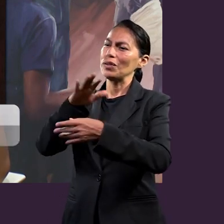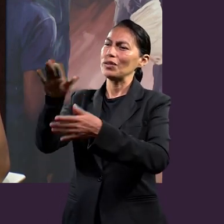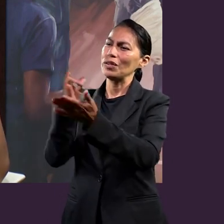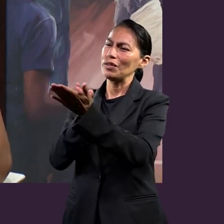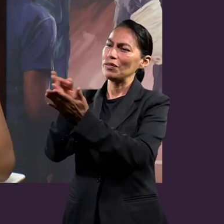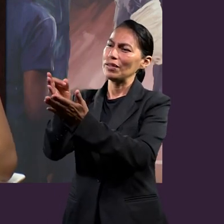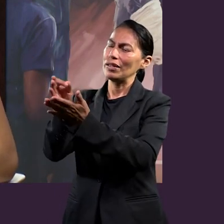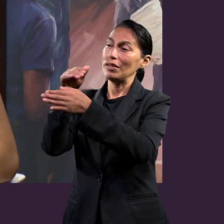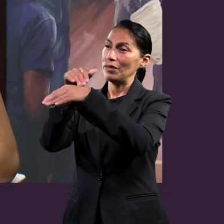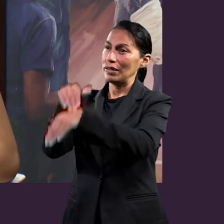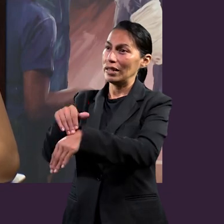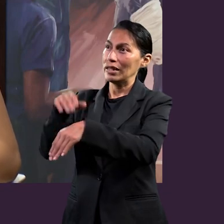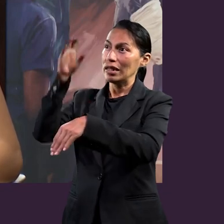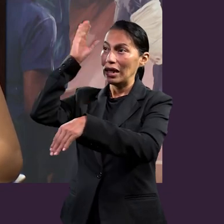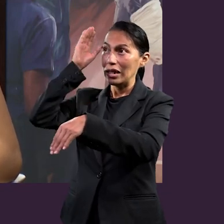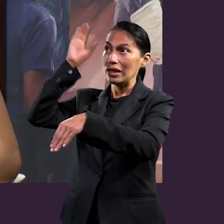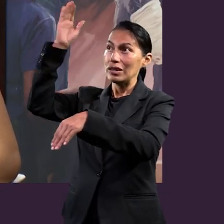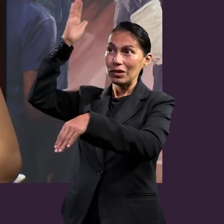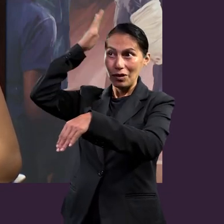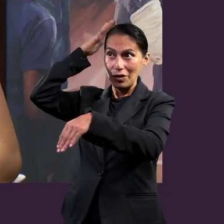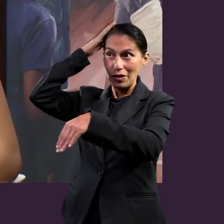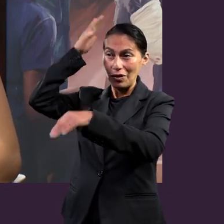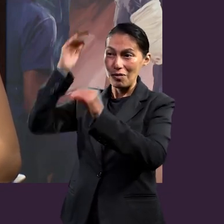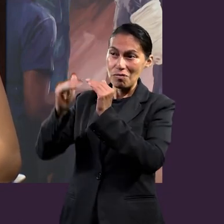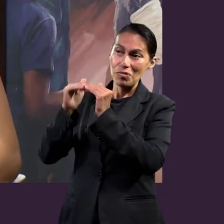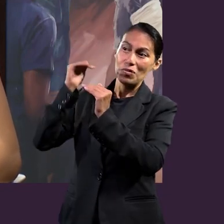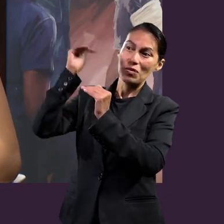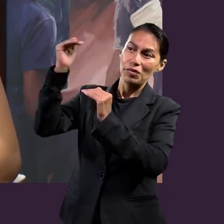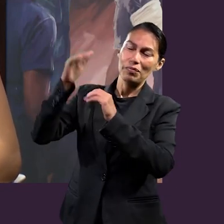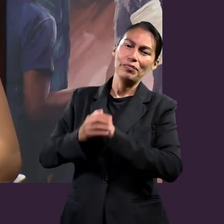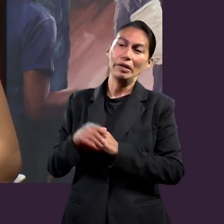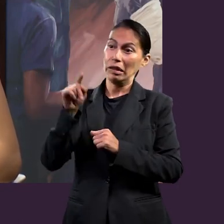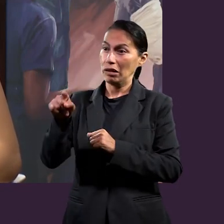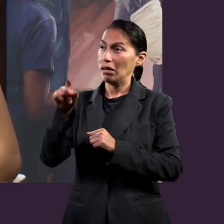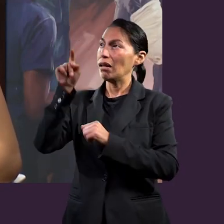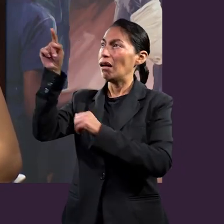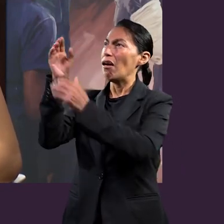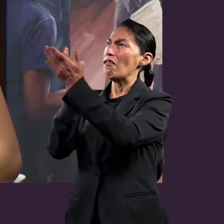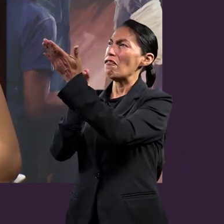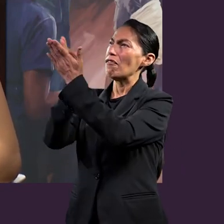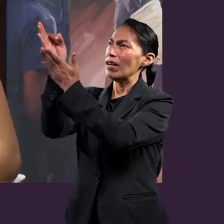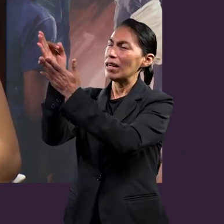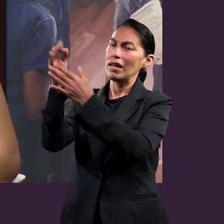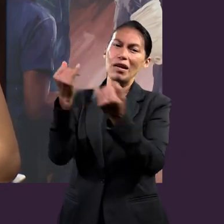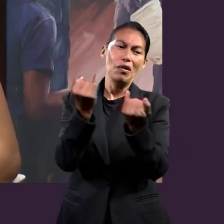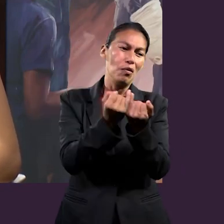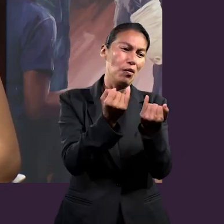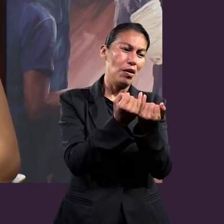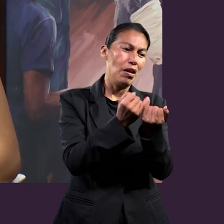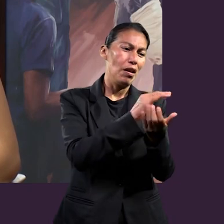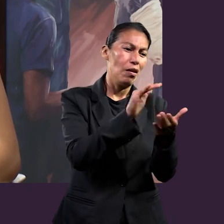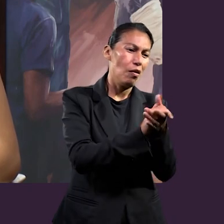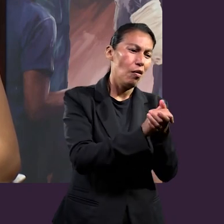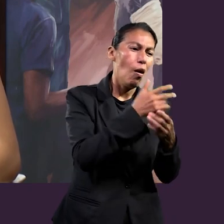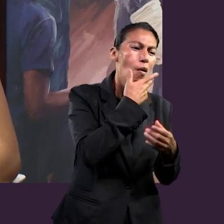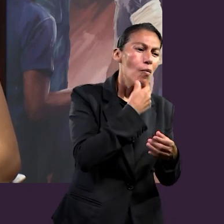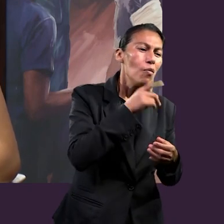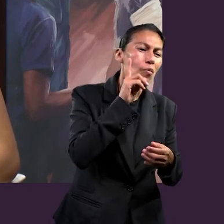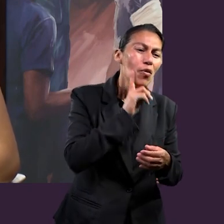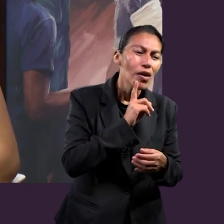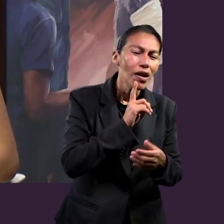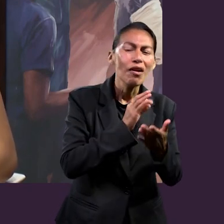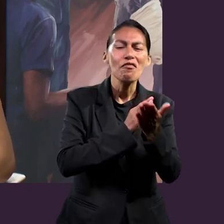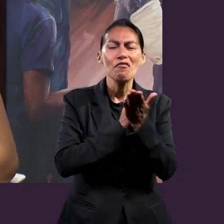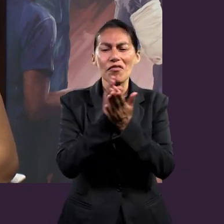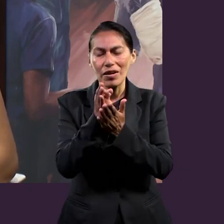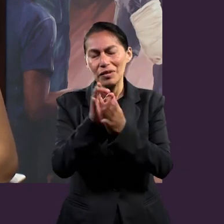y Él es su Salvador. Y llevando ahora que la iglesia tiene fidelidad a Cristo, puede llevarse ahora a la analogía de la